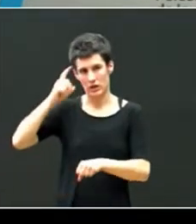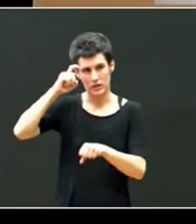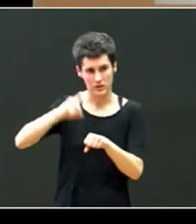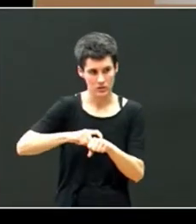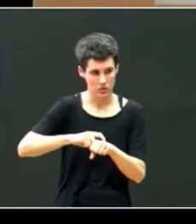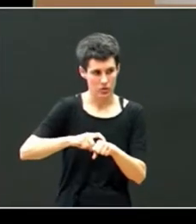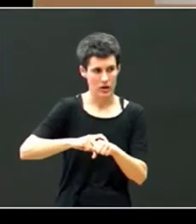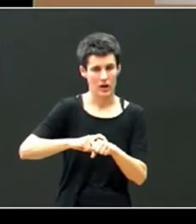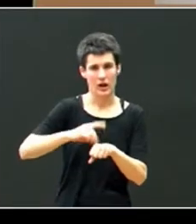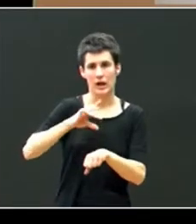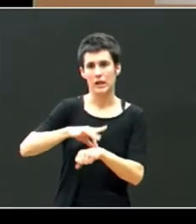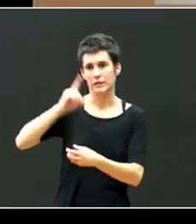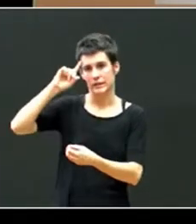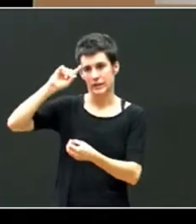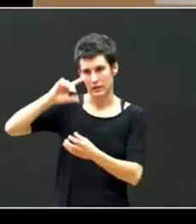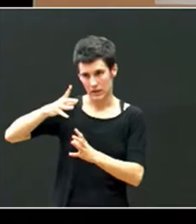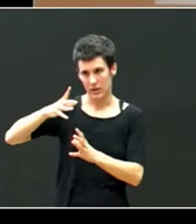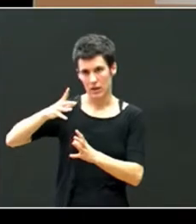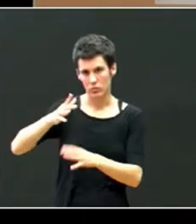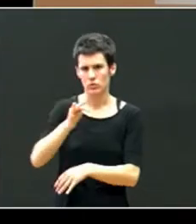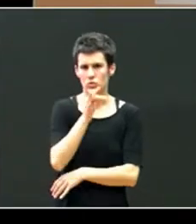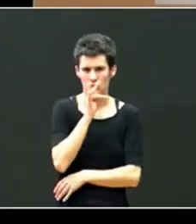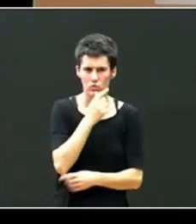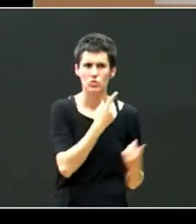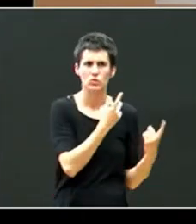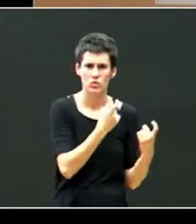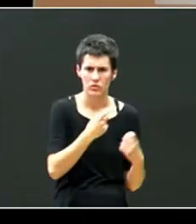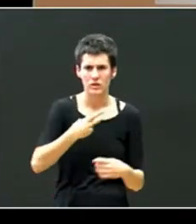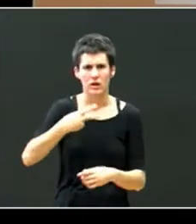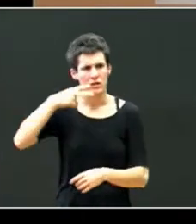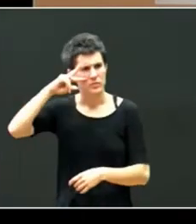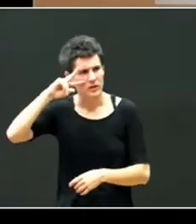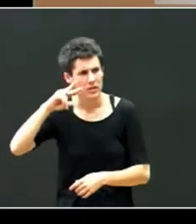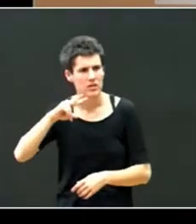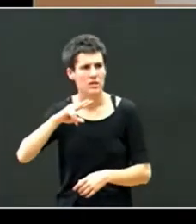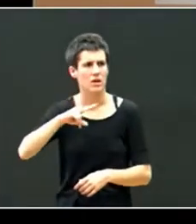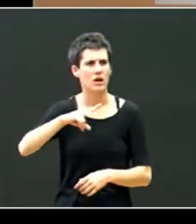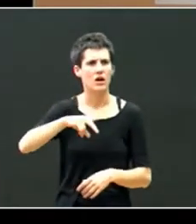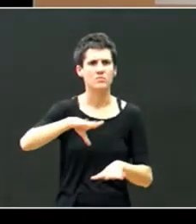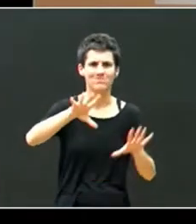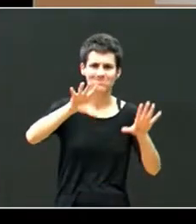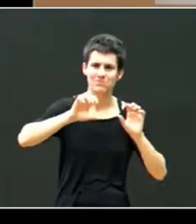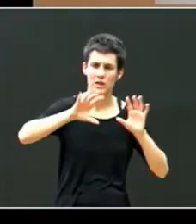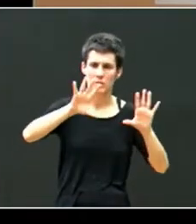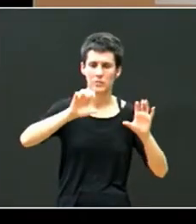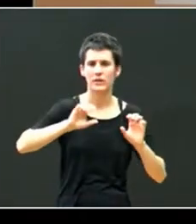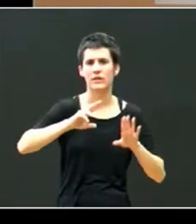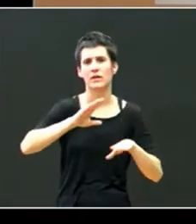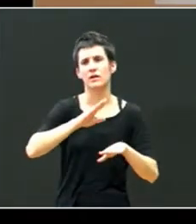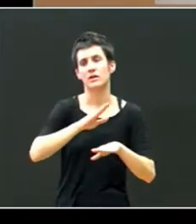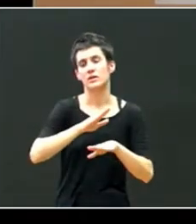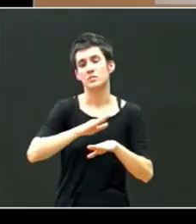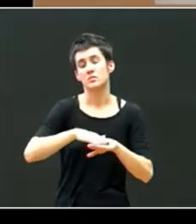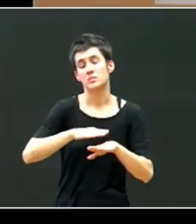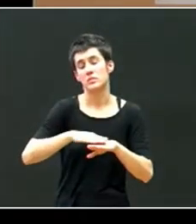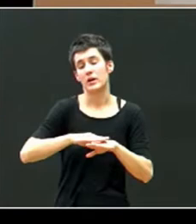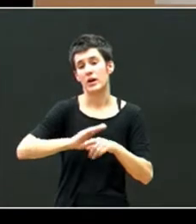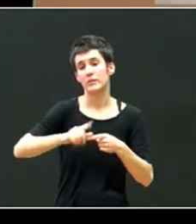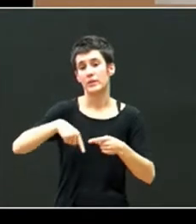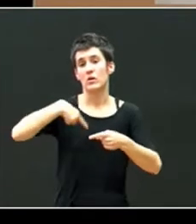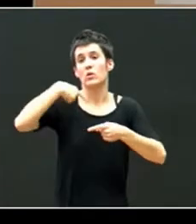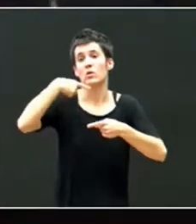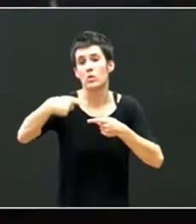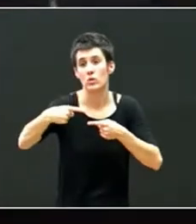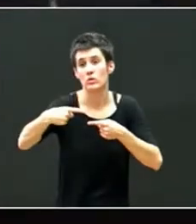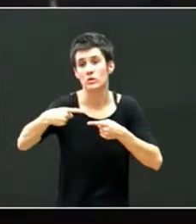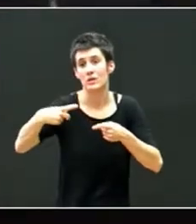psiquiatría todavía falta conocimiento y experiencia suficiente para tratar los efectos de la privación temprana de manera que las familias